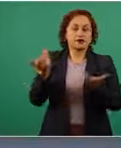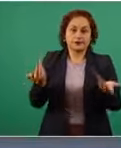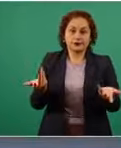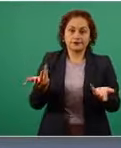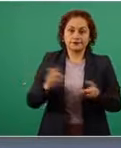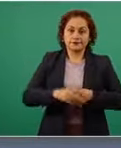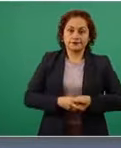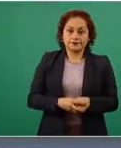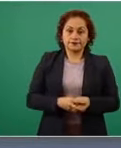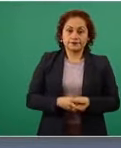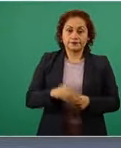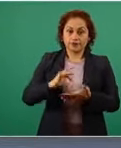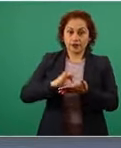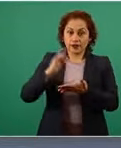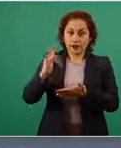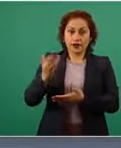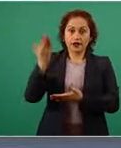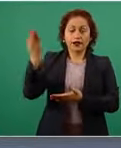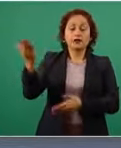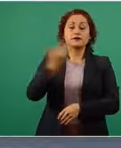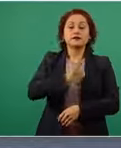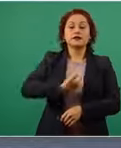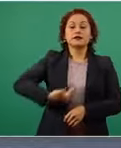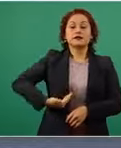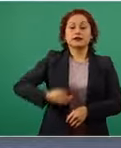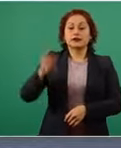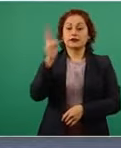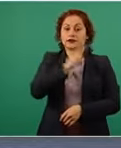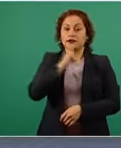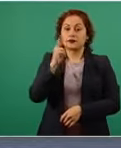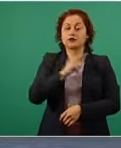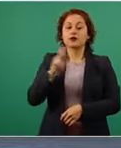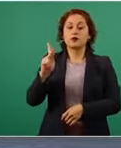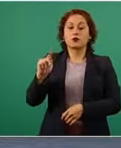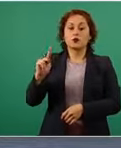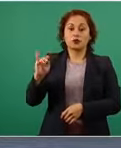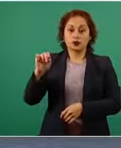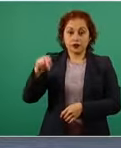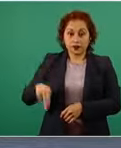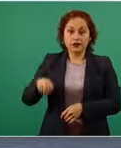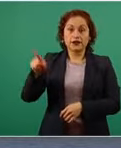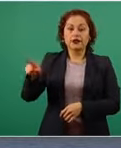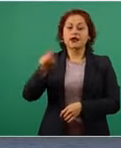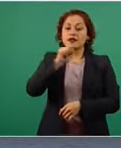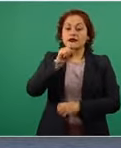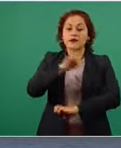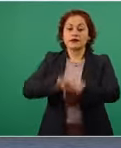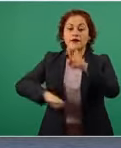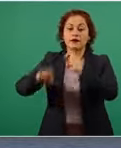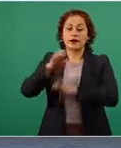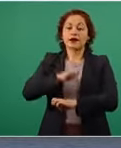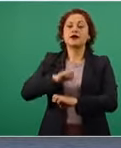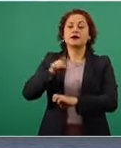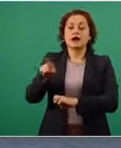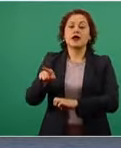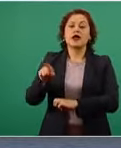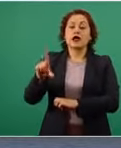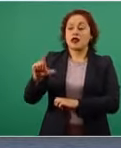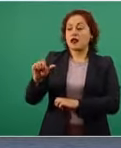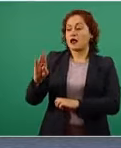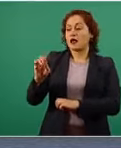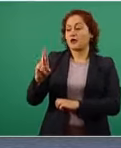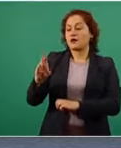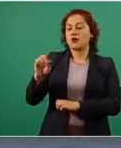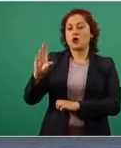al presidente Vladimir Putin, al canciller Lavrov, Sergey Lavrov, y al